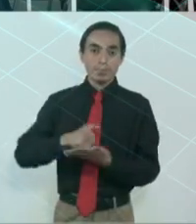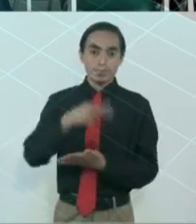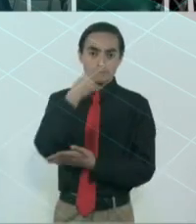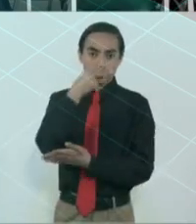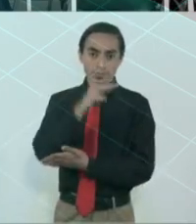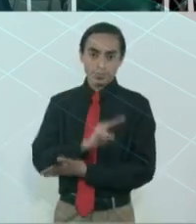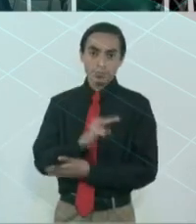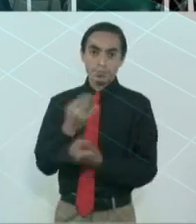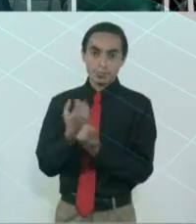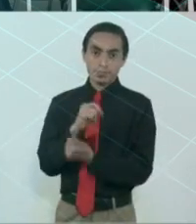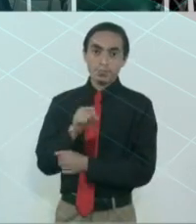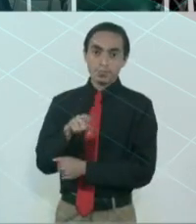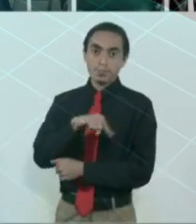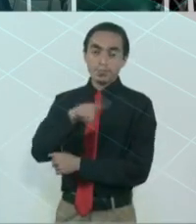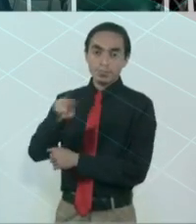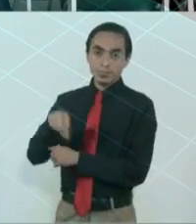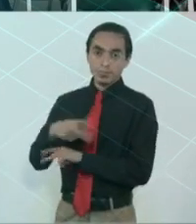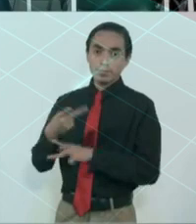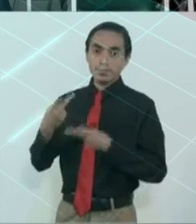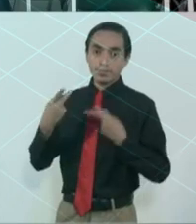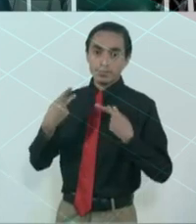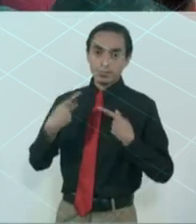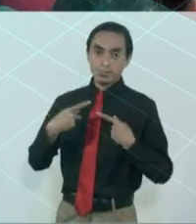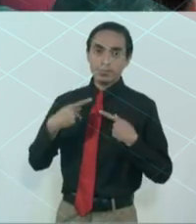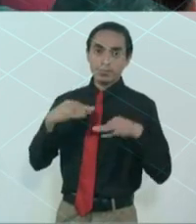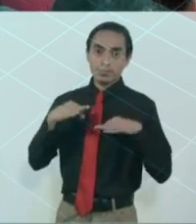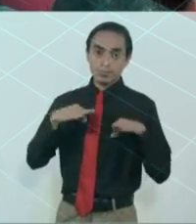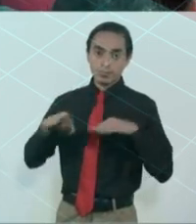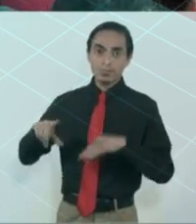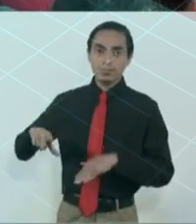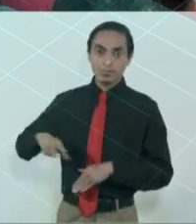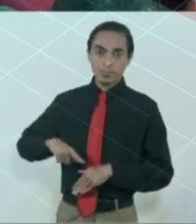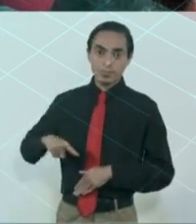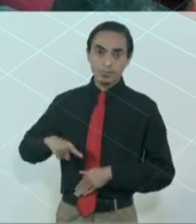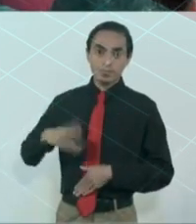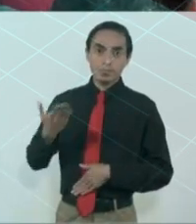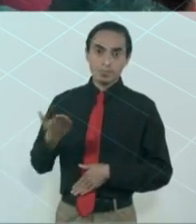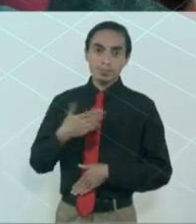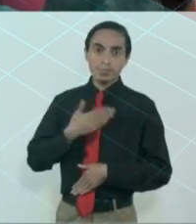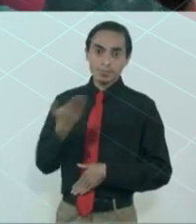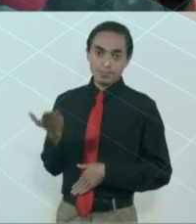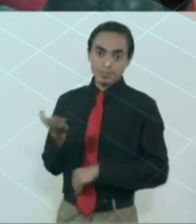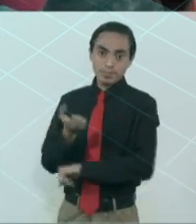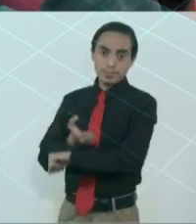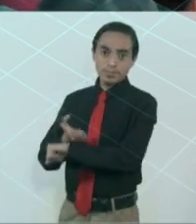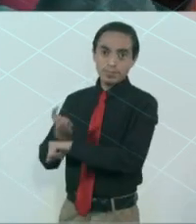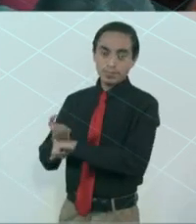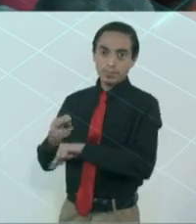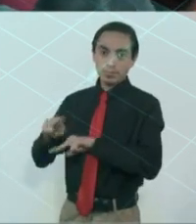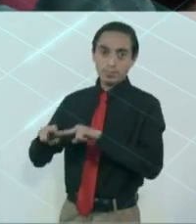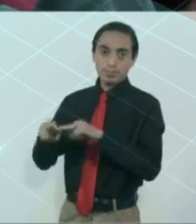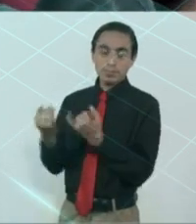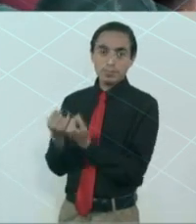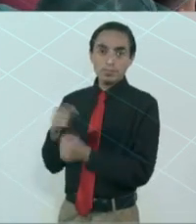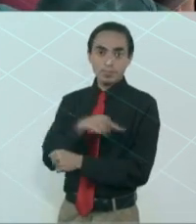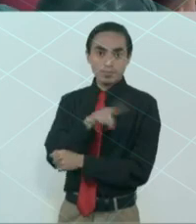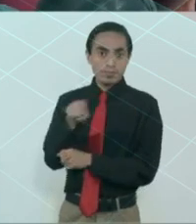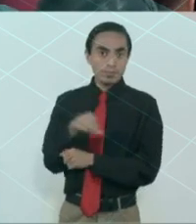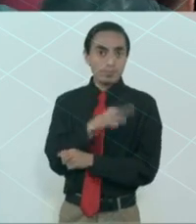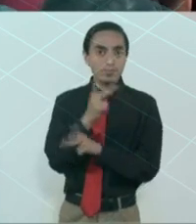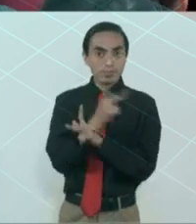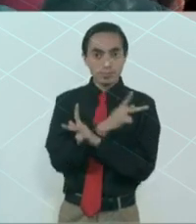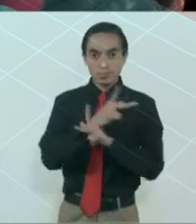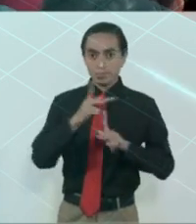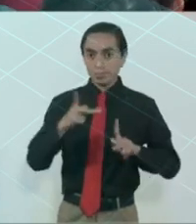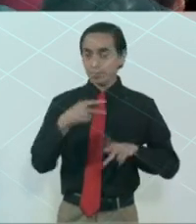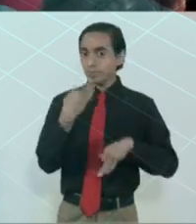públicos que integran este honorable presidium, respetable audiencia, estimados